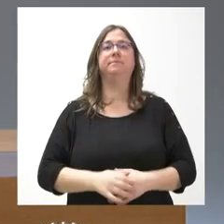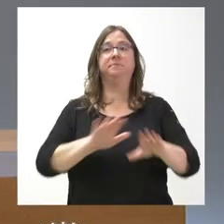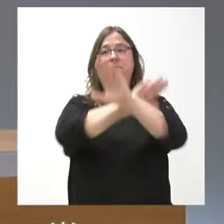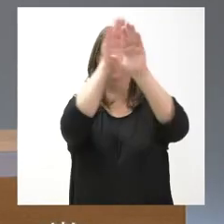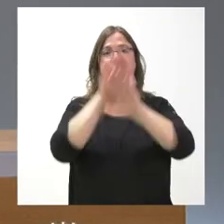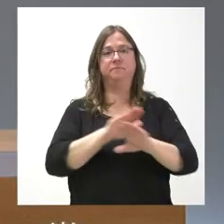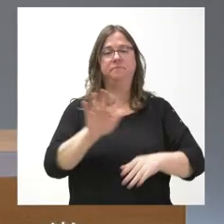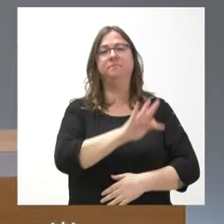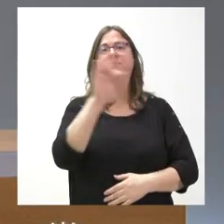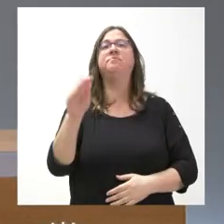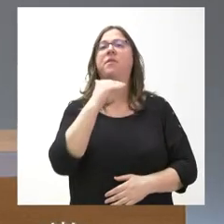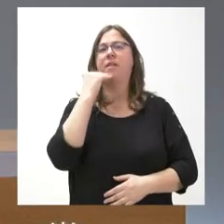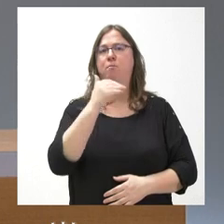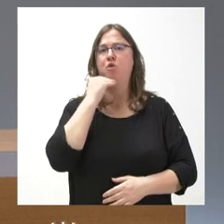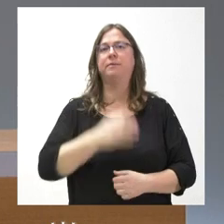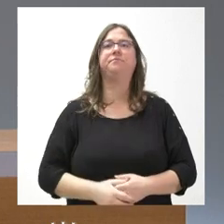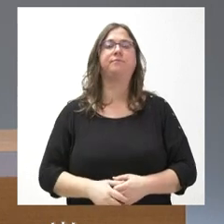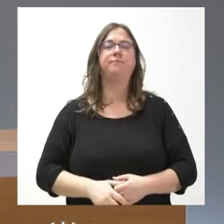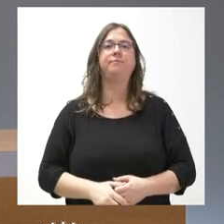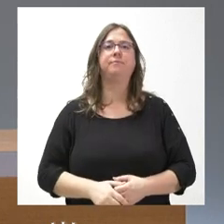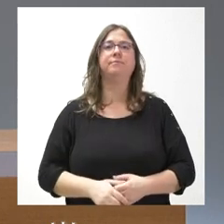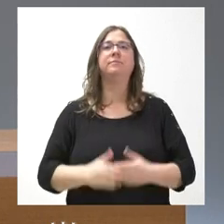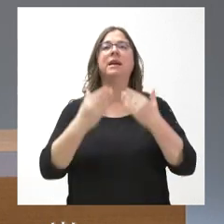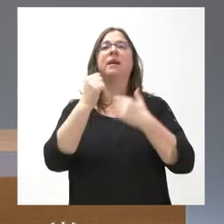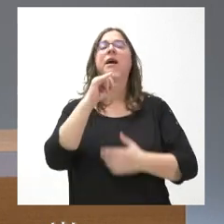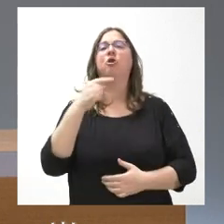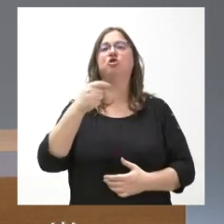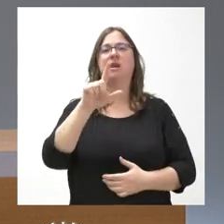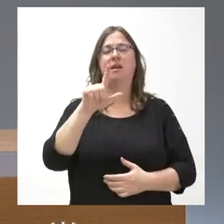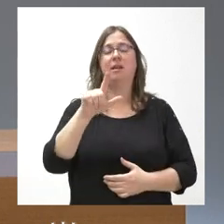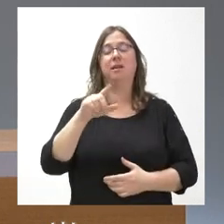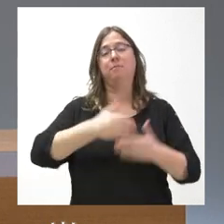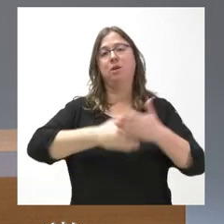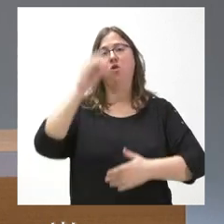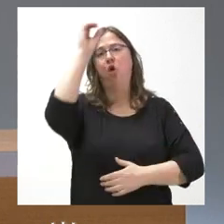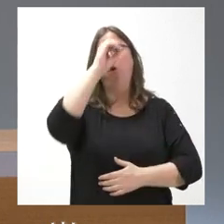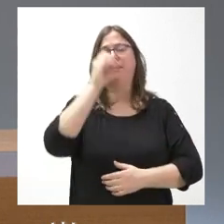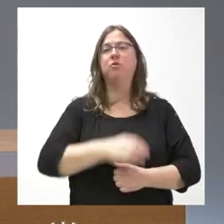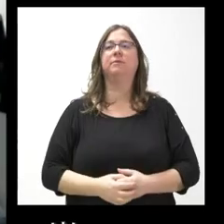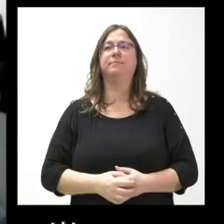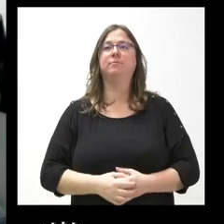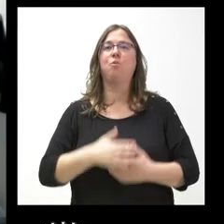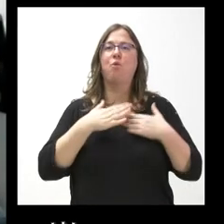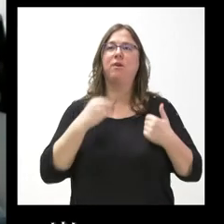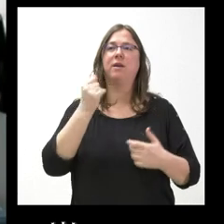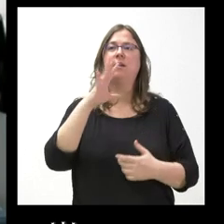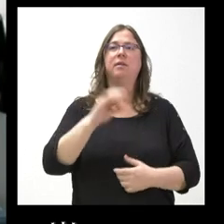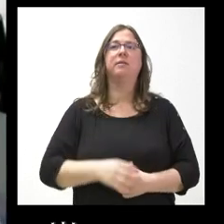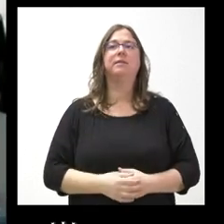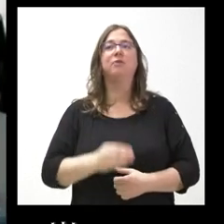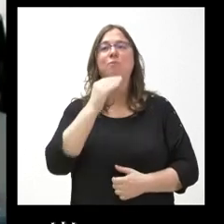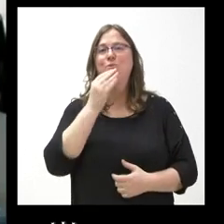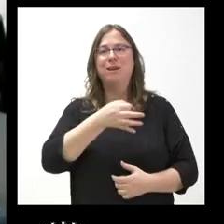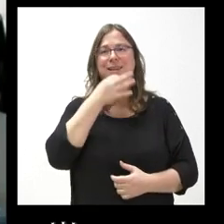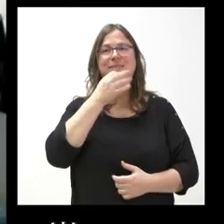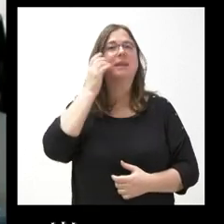turno en Zamora con Carlos Gil, de La Opinión. Cuando quieras, Carlos, adelante. Buenas tardes,